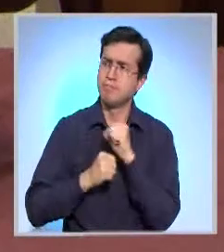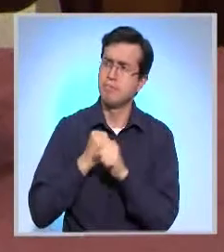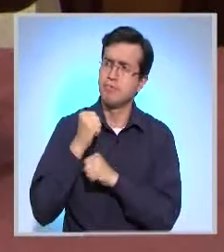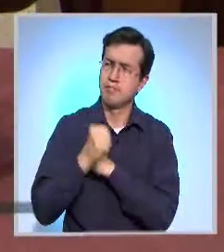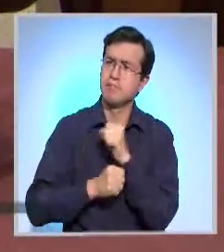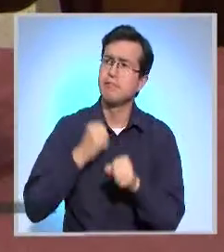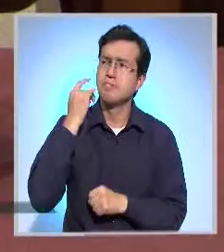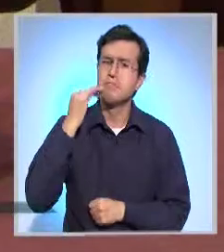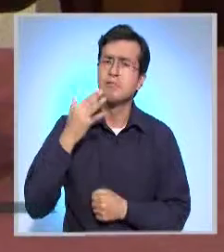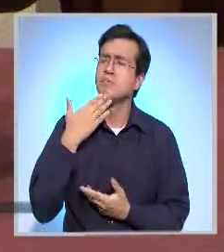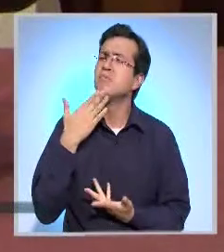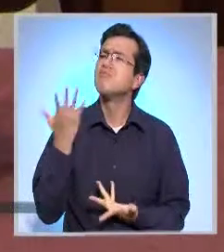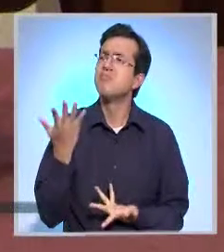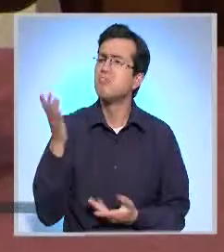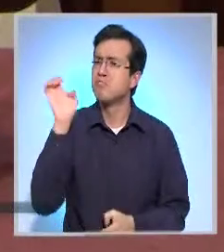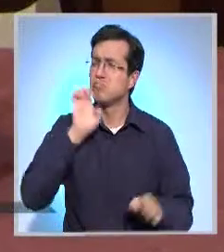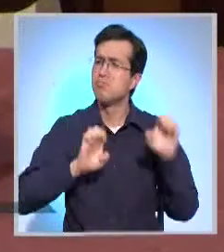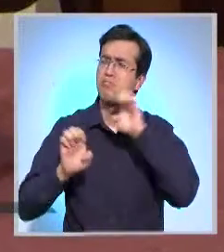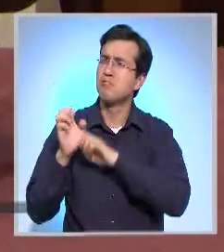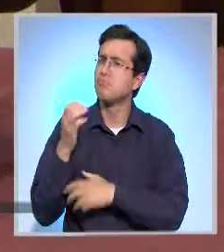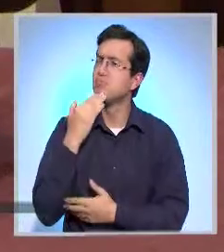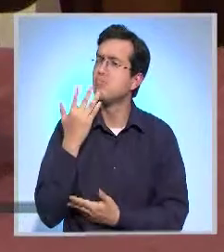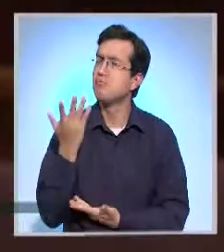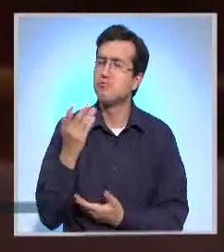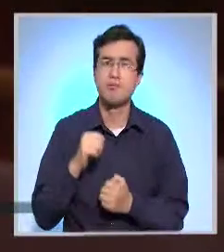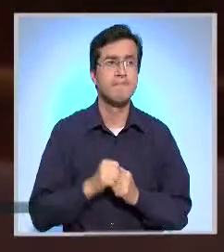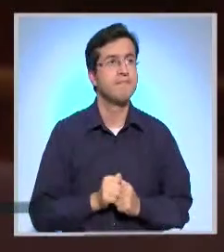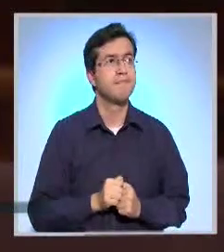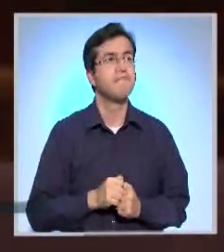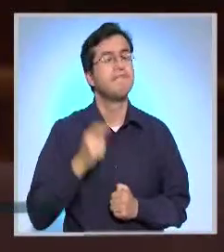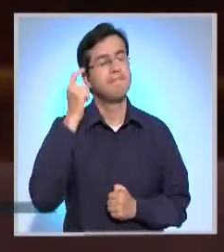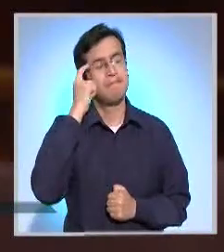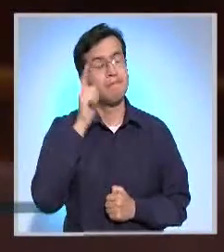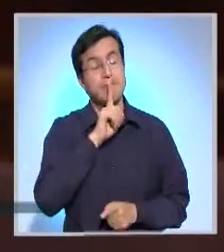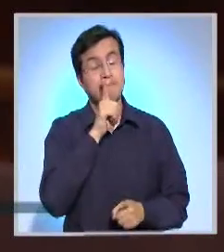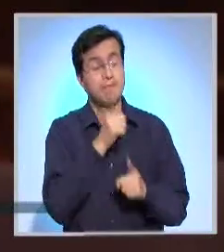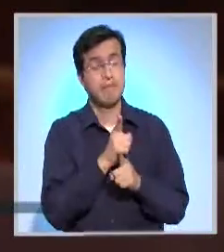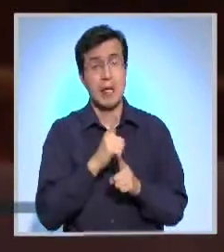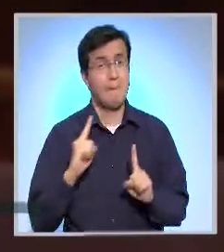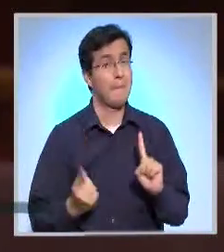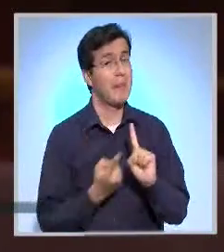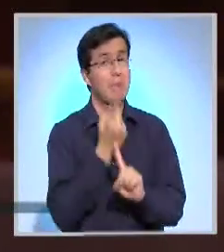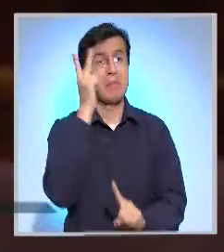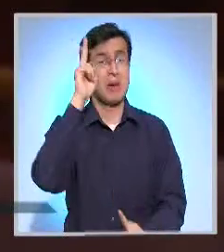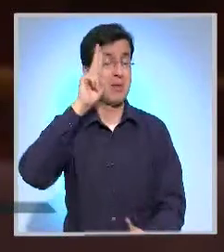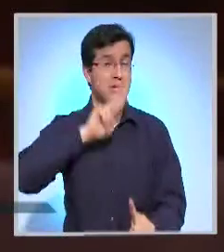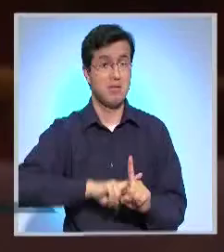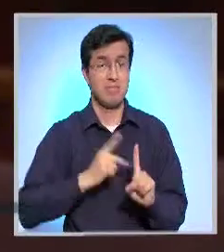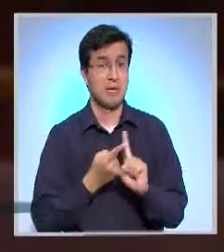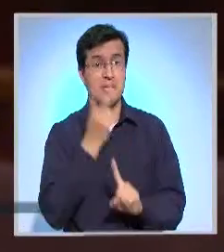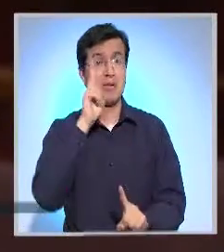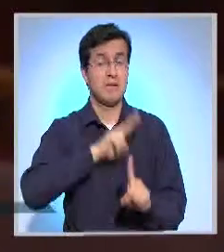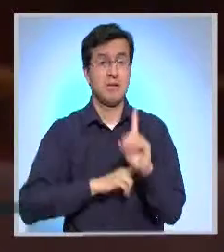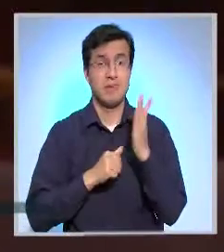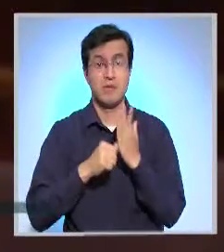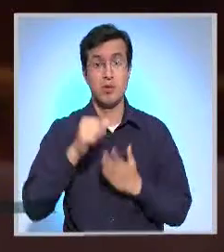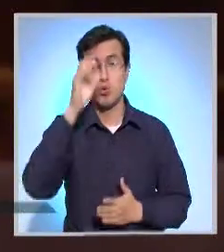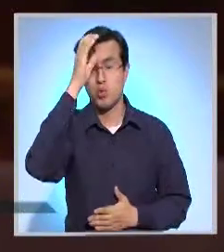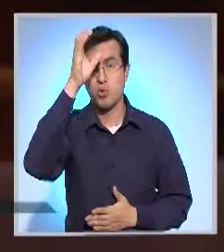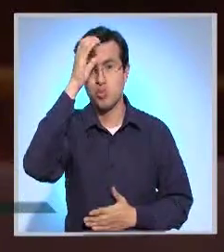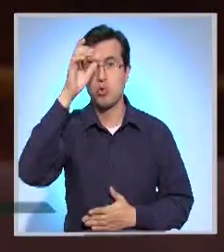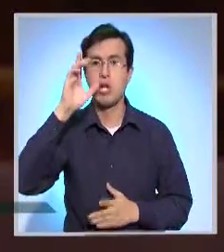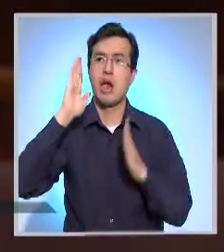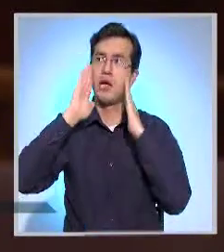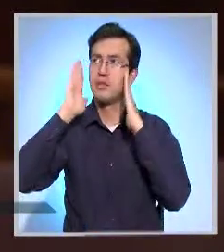¿cómo se evalúa esta iniciativa? Bueno, de hecho, como mencioné, es la primera llegada que tiene el Ministerio de Cultura hacia el exterior.